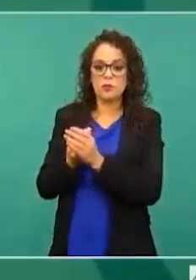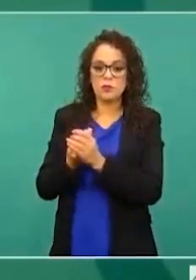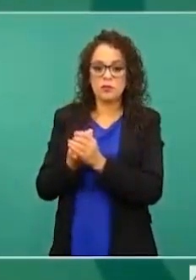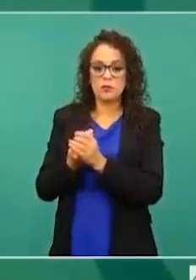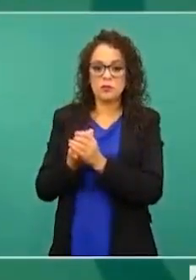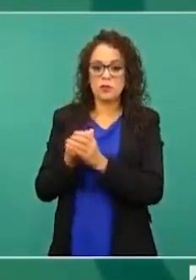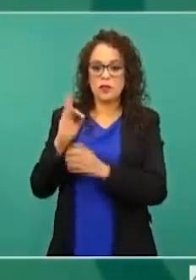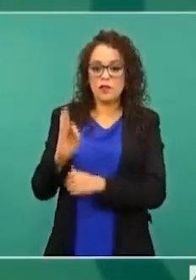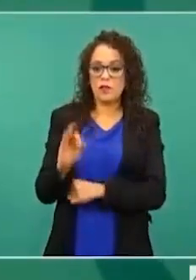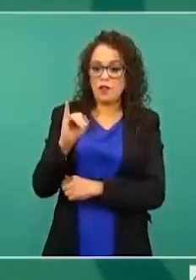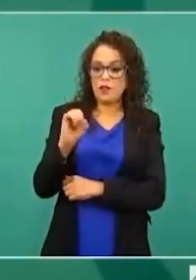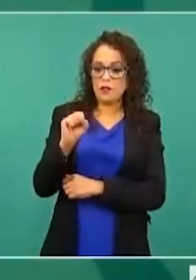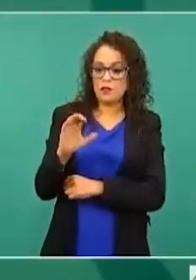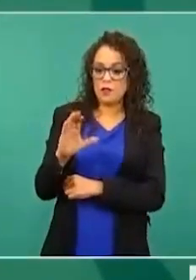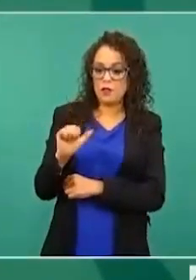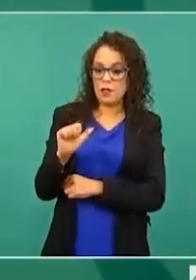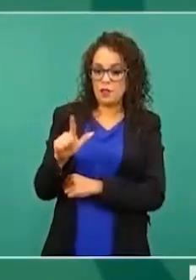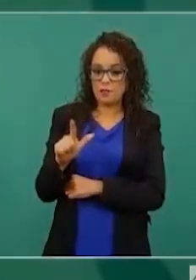En todo el mundo.